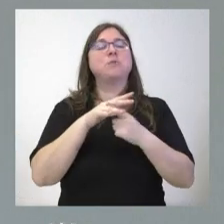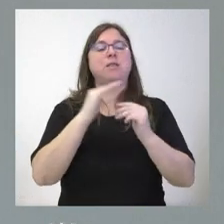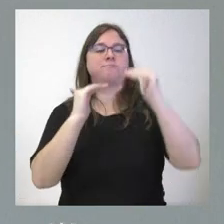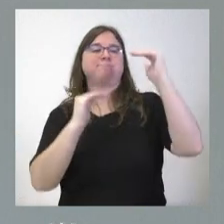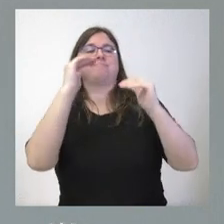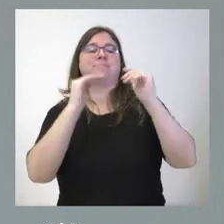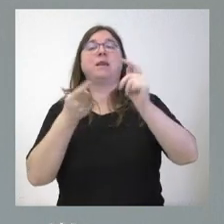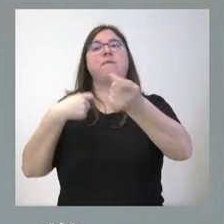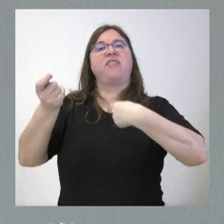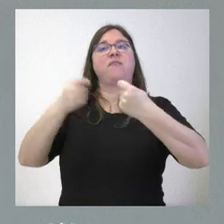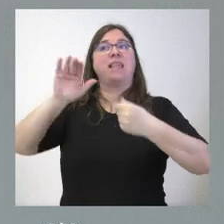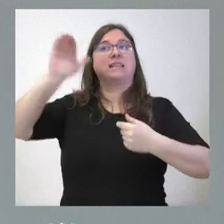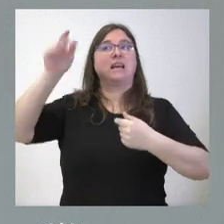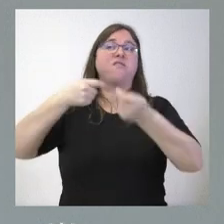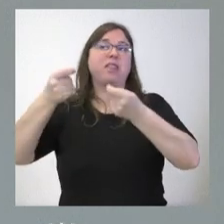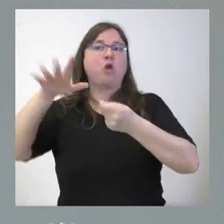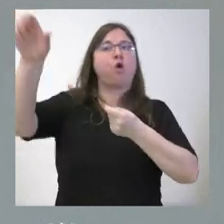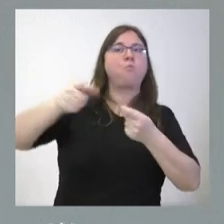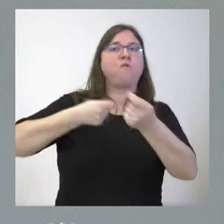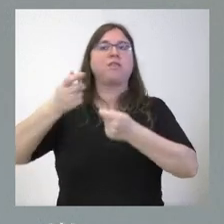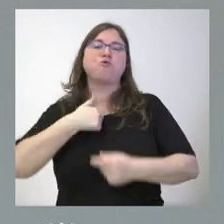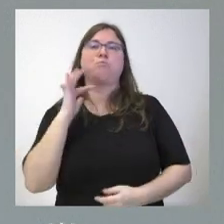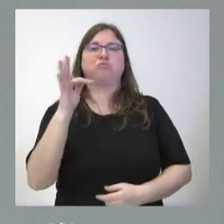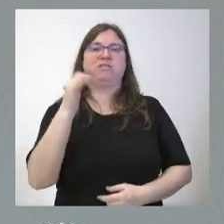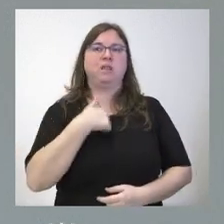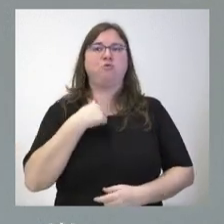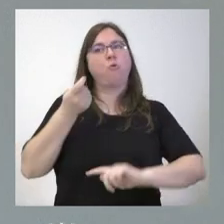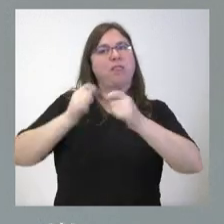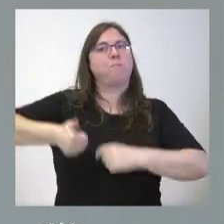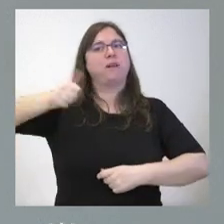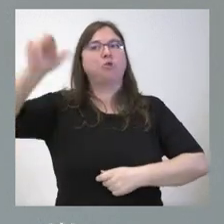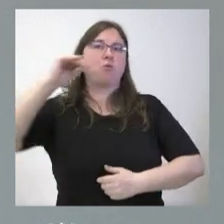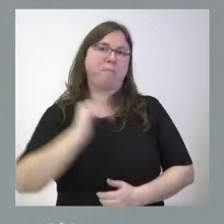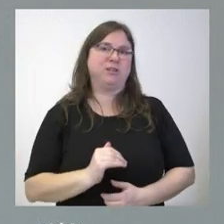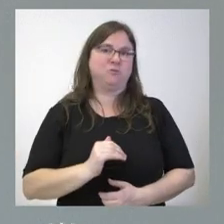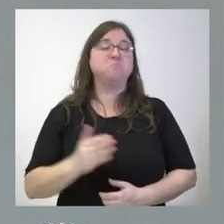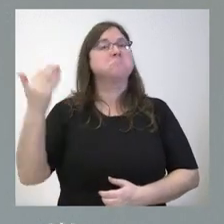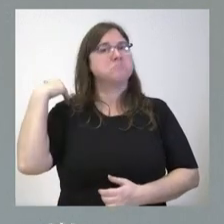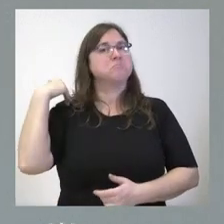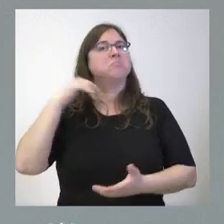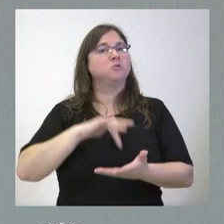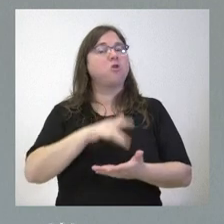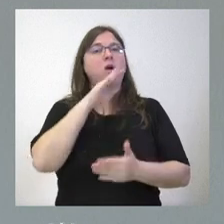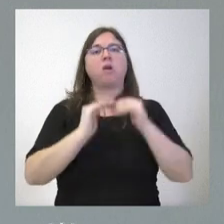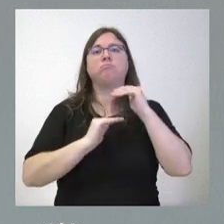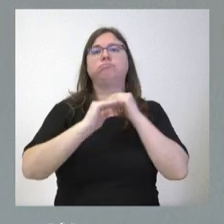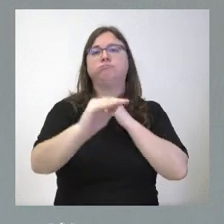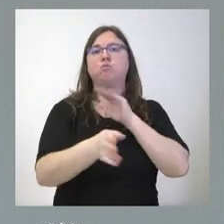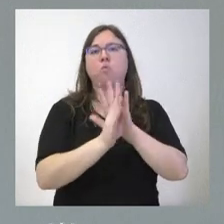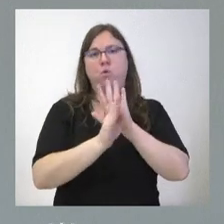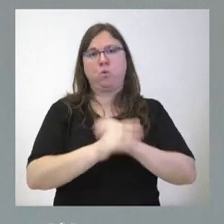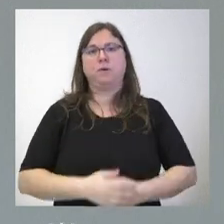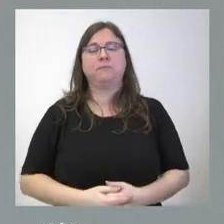comercial con el exterior positivo esto lo hemos visto en el pasado y lo seguimos viendo a día de hoy